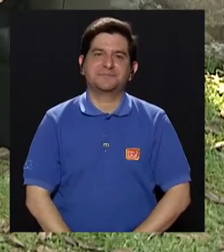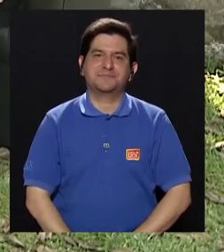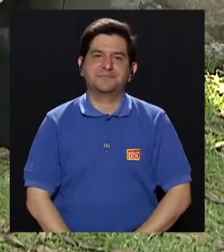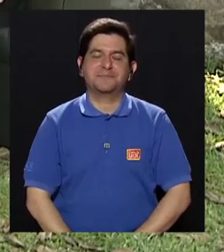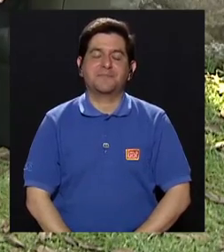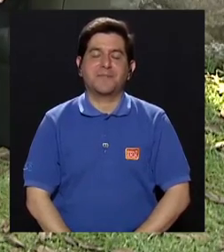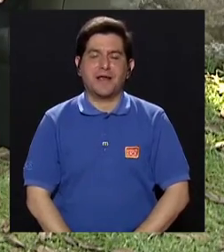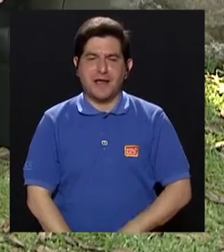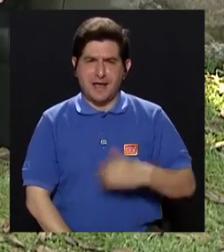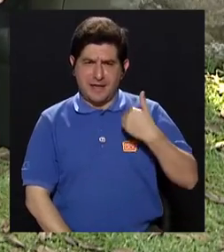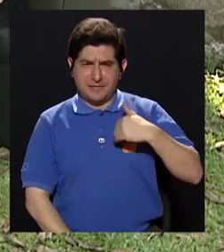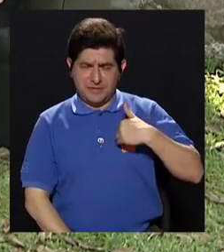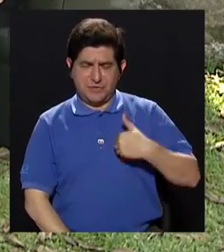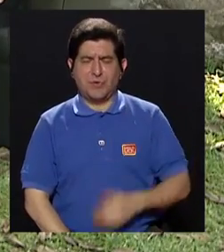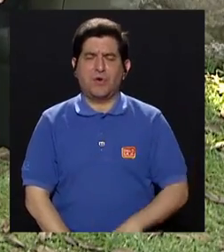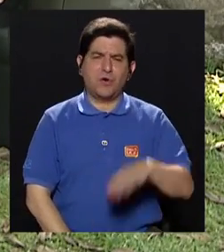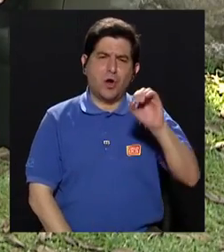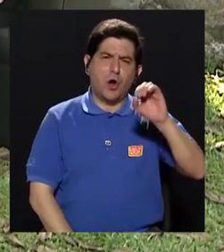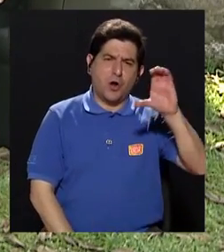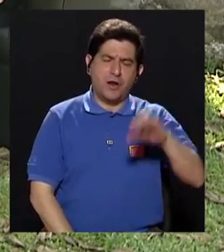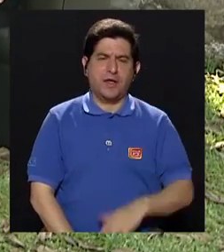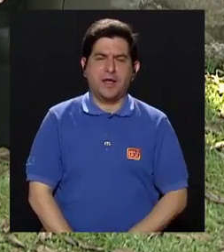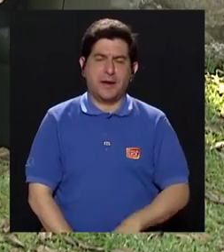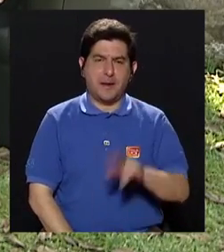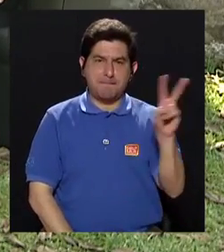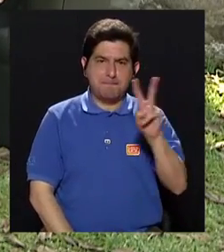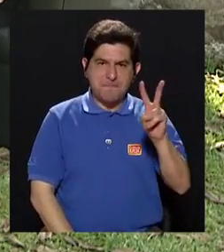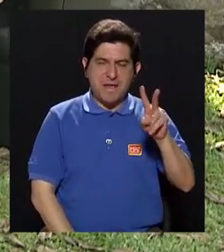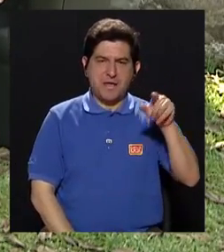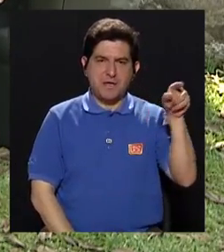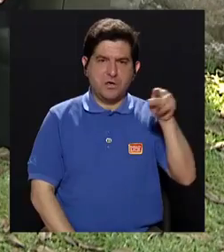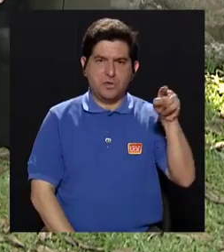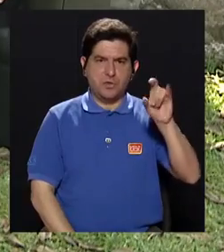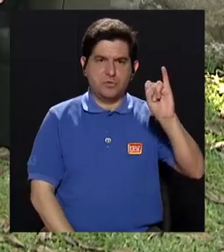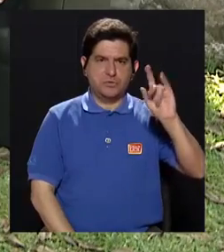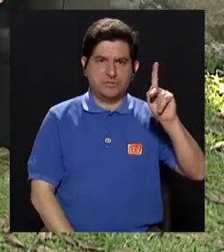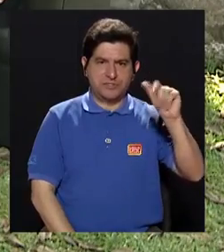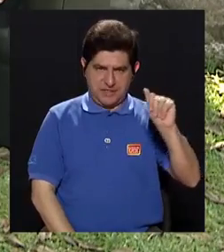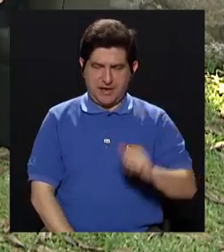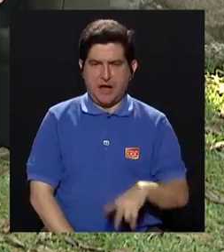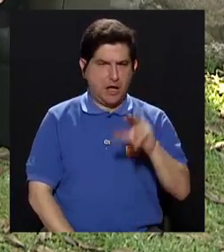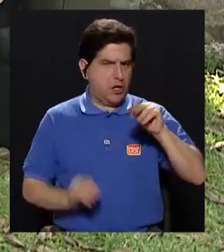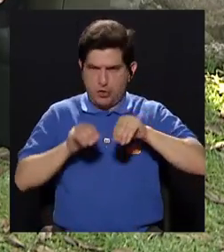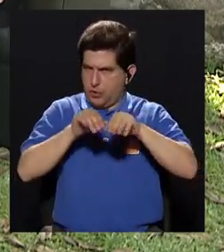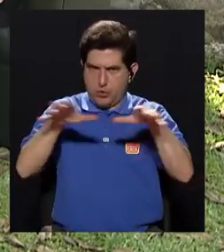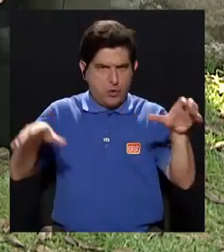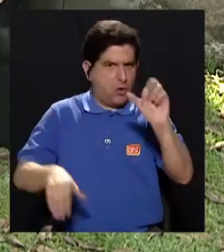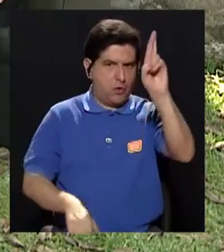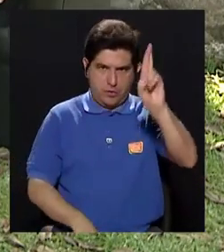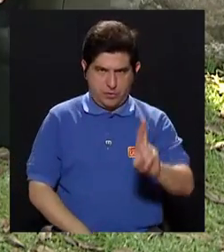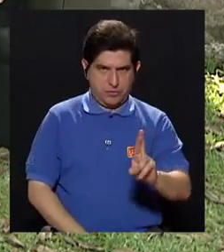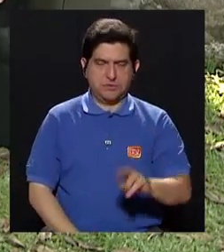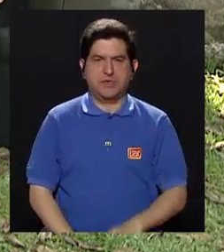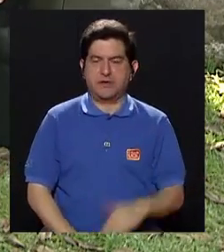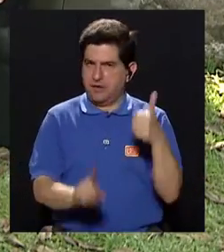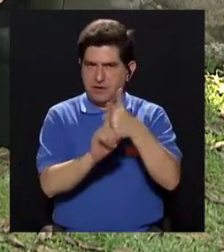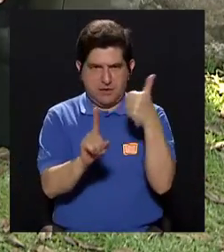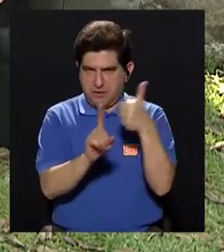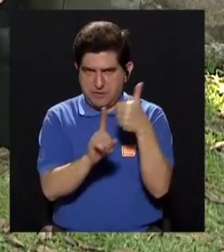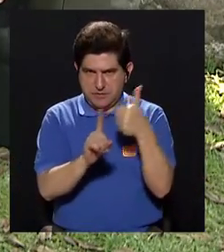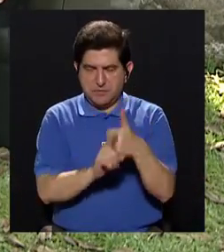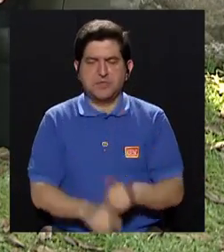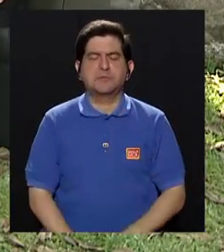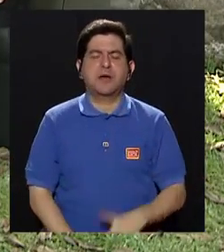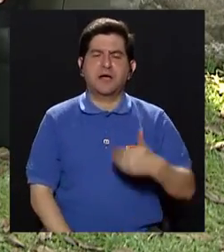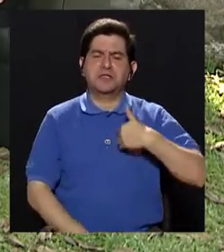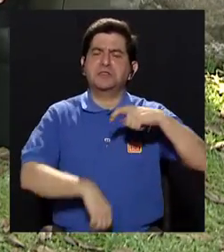Bueno, don Ólger, el virus del Zika aún no se ha propagado en Costa Rica como tal.